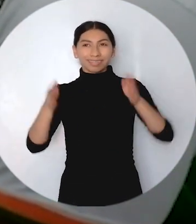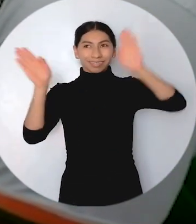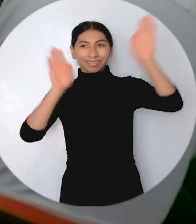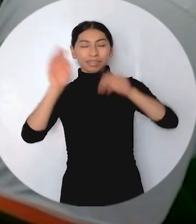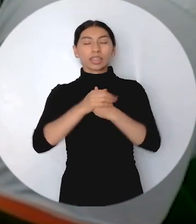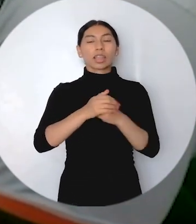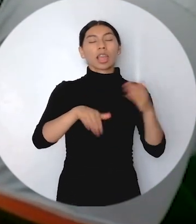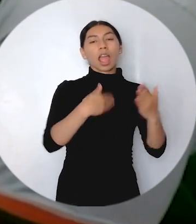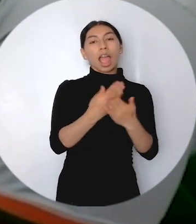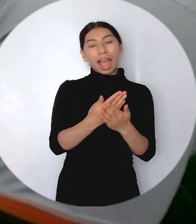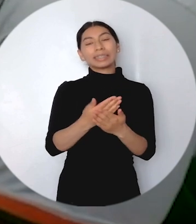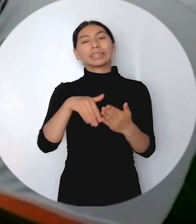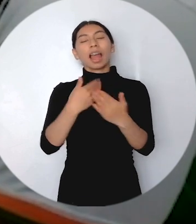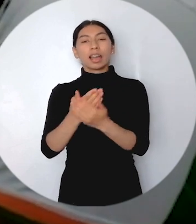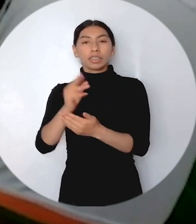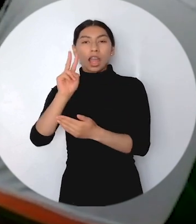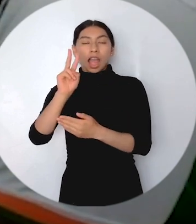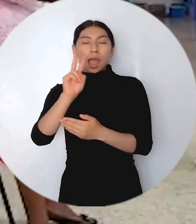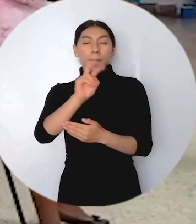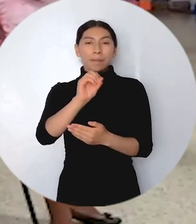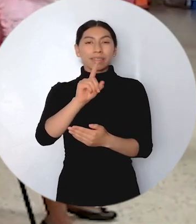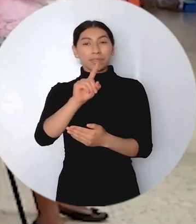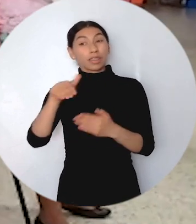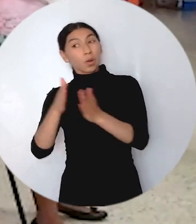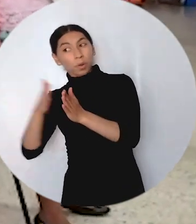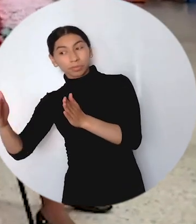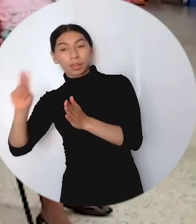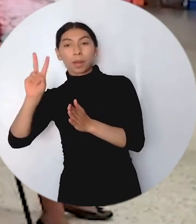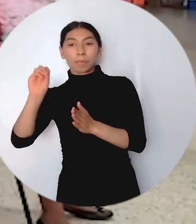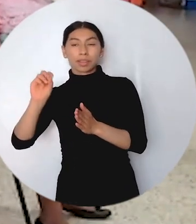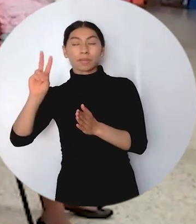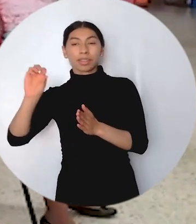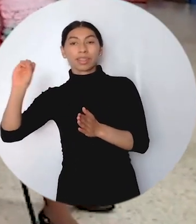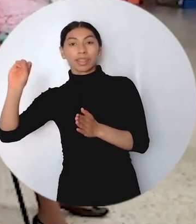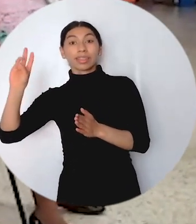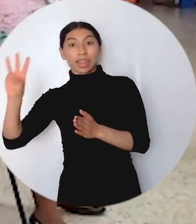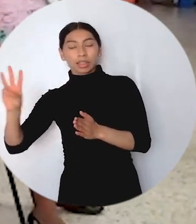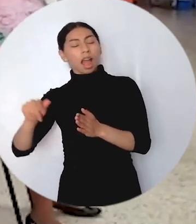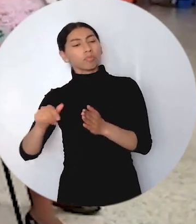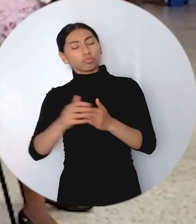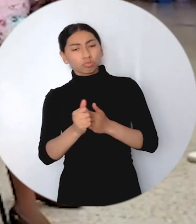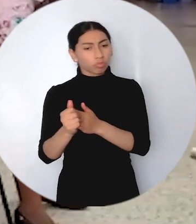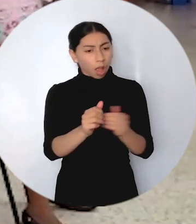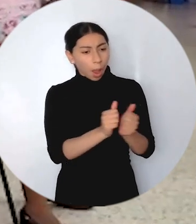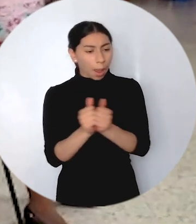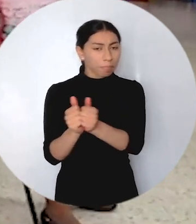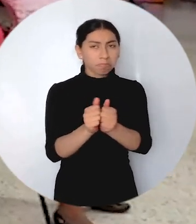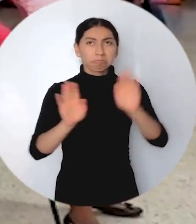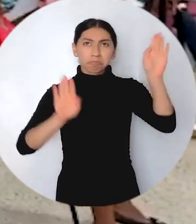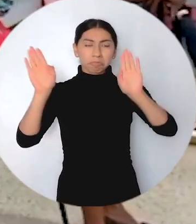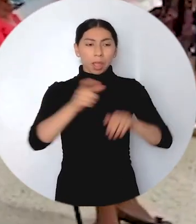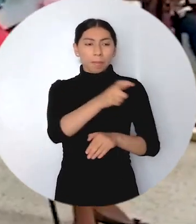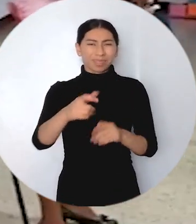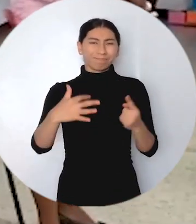participación para el periodo 2021-2023, la unidad apoya este ejercicio participativo de las personas afectadas por el